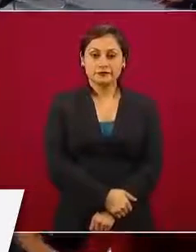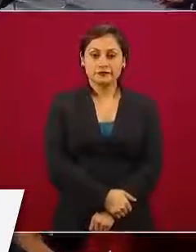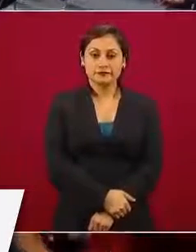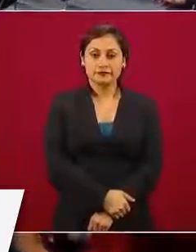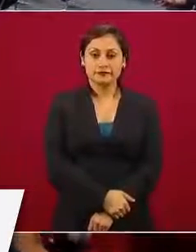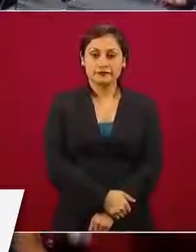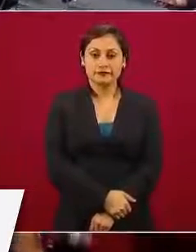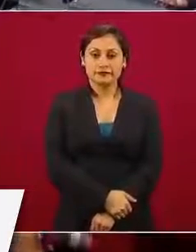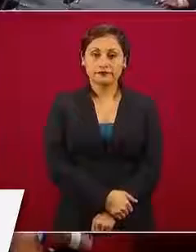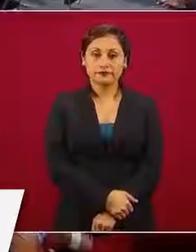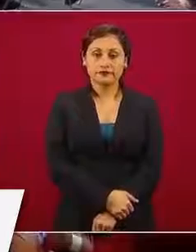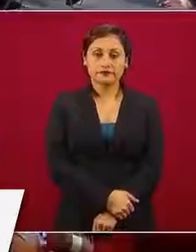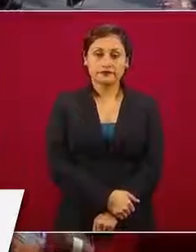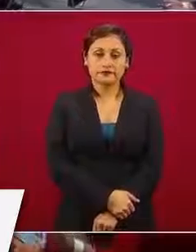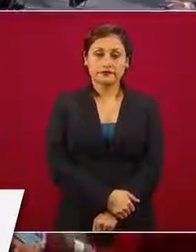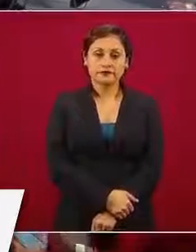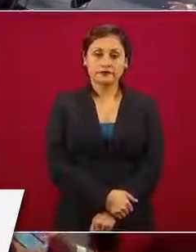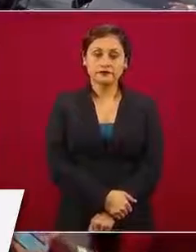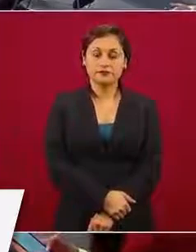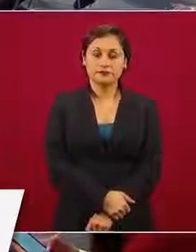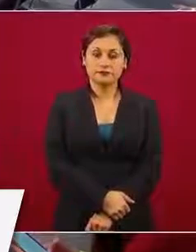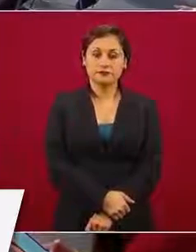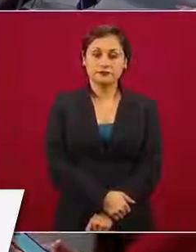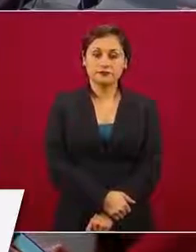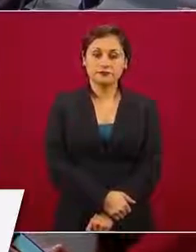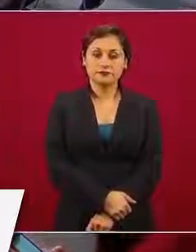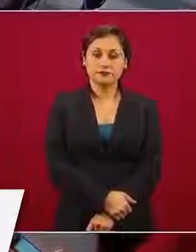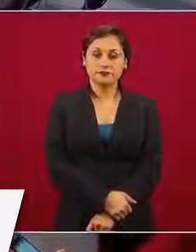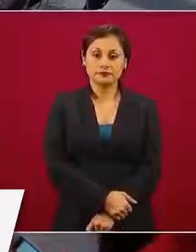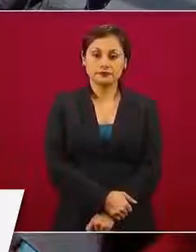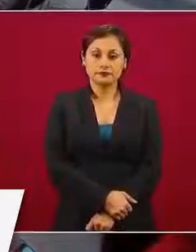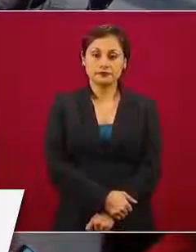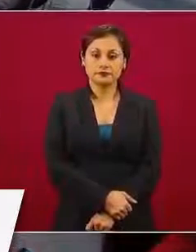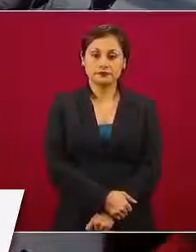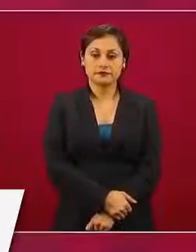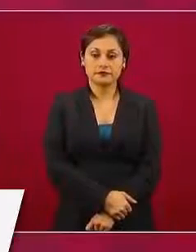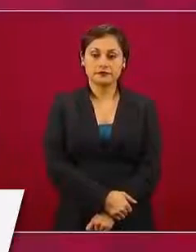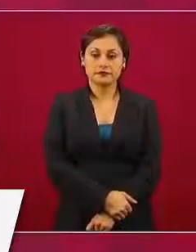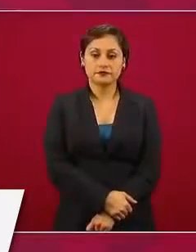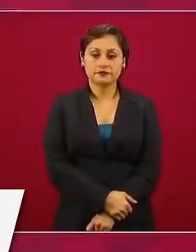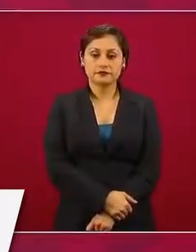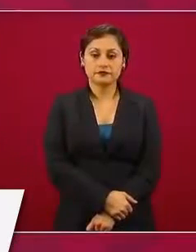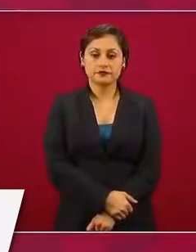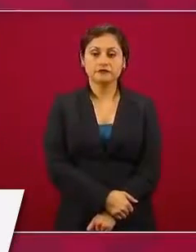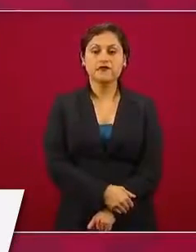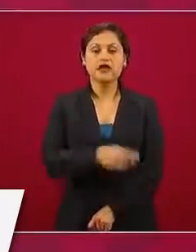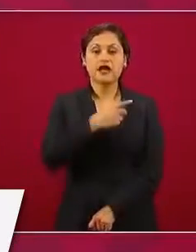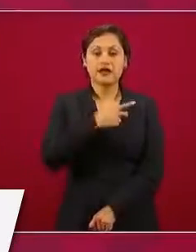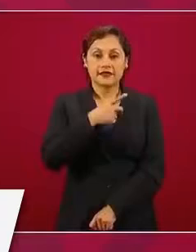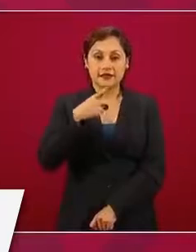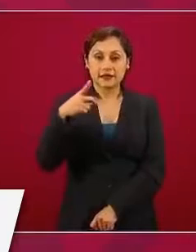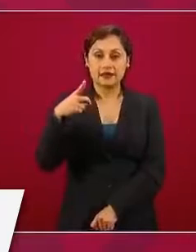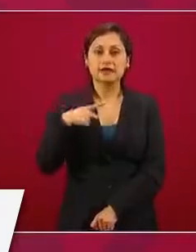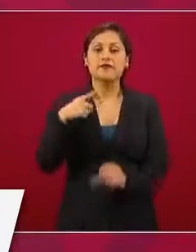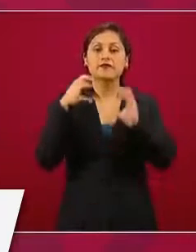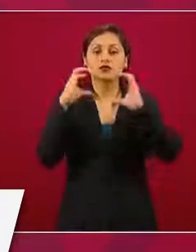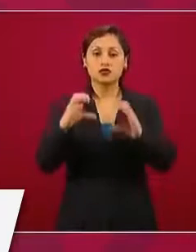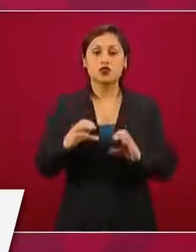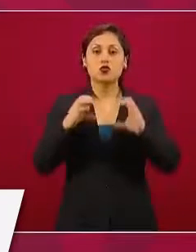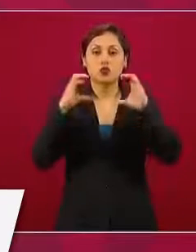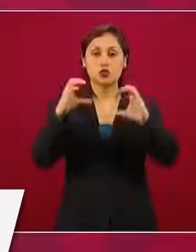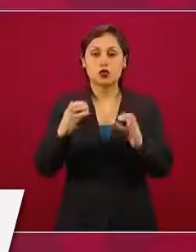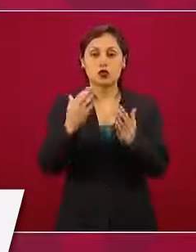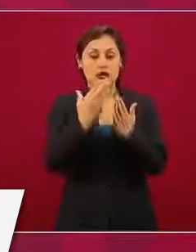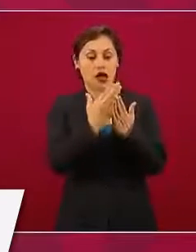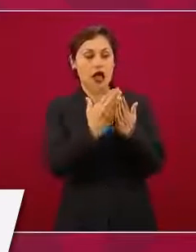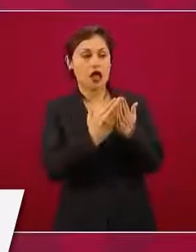vamos a decir, relajamiento en la disciplina o